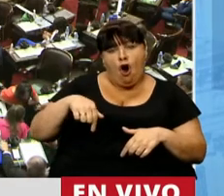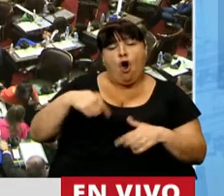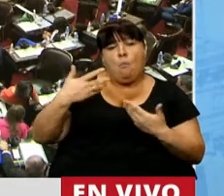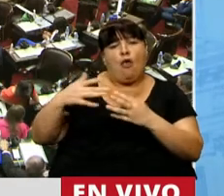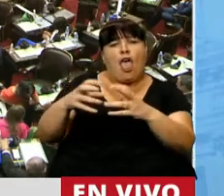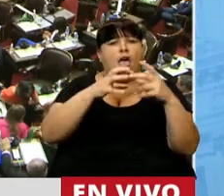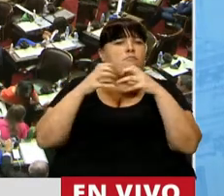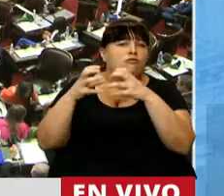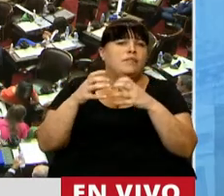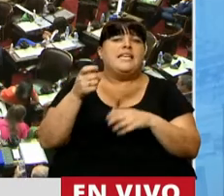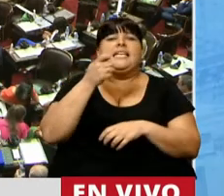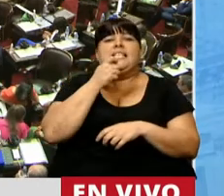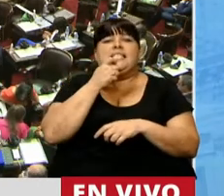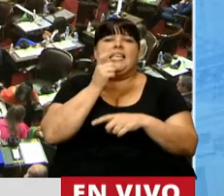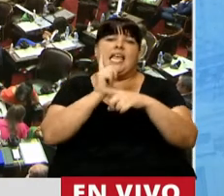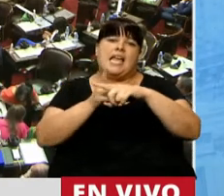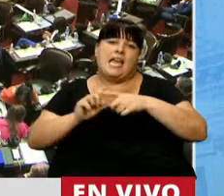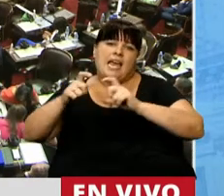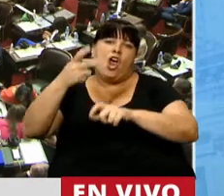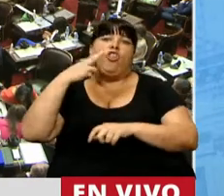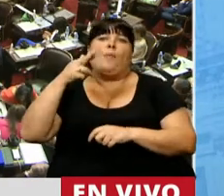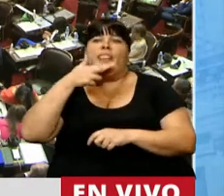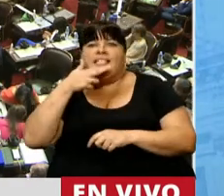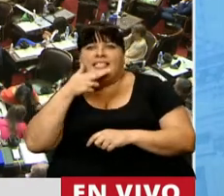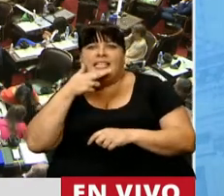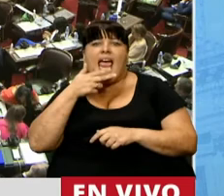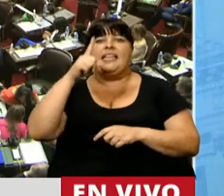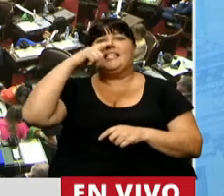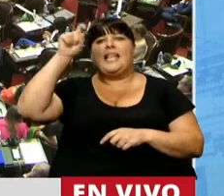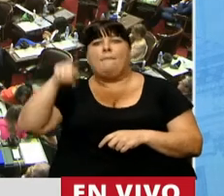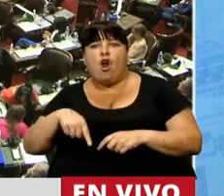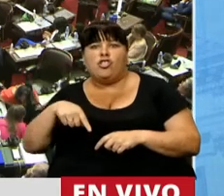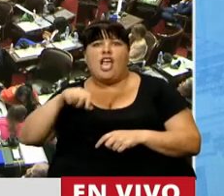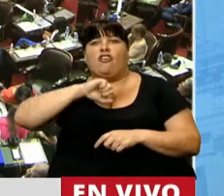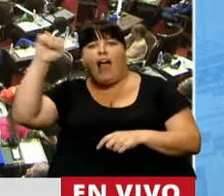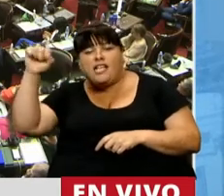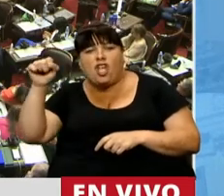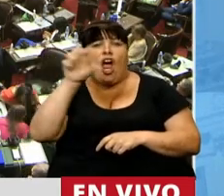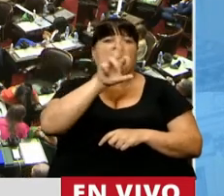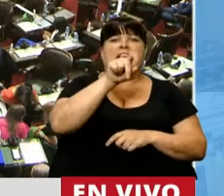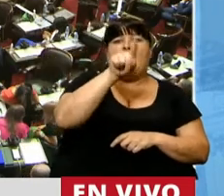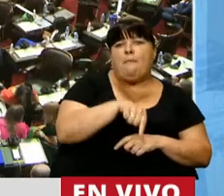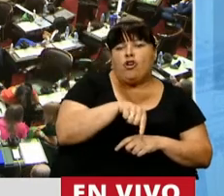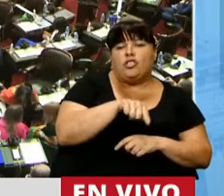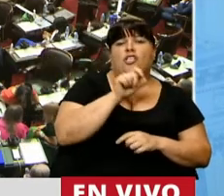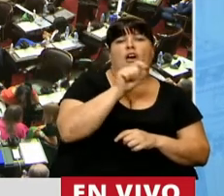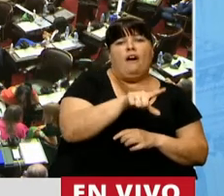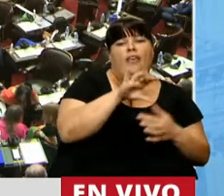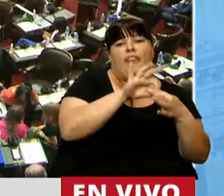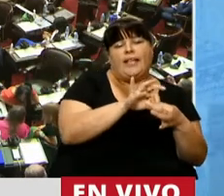a discutir si la fórmula del 2017 con el 70% de inflación y el 30% de